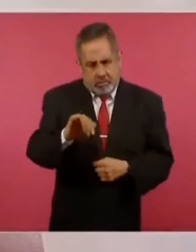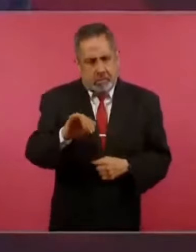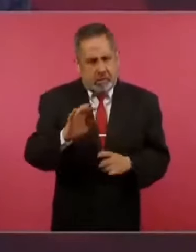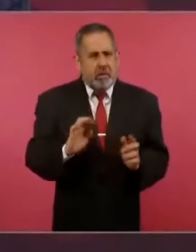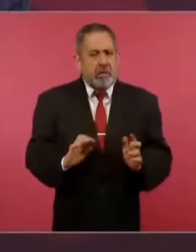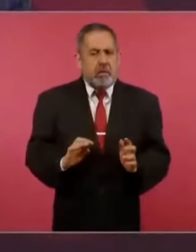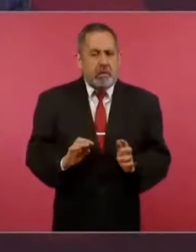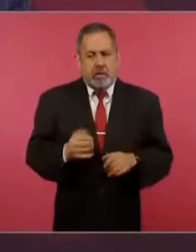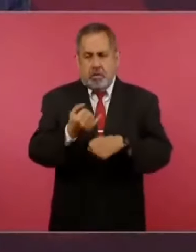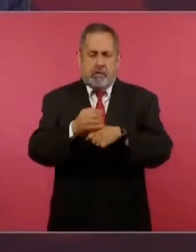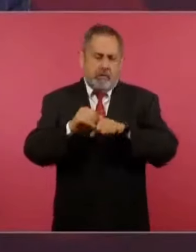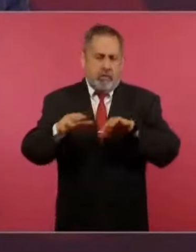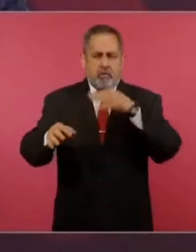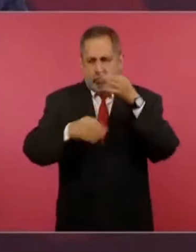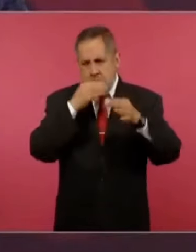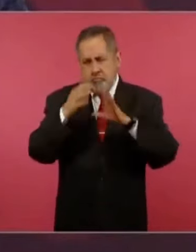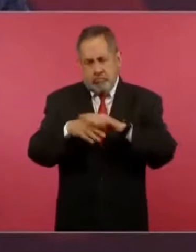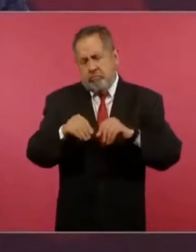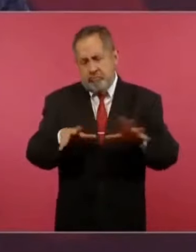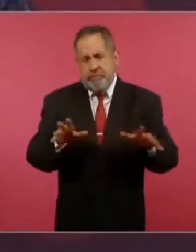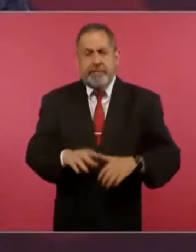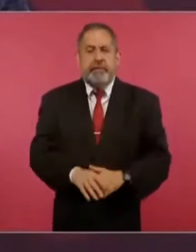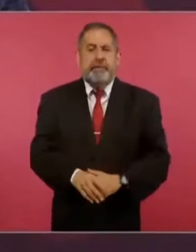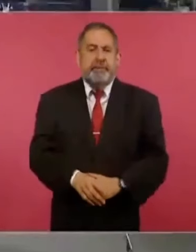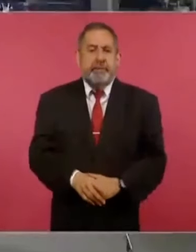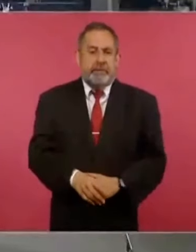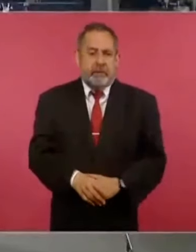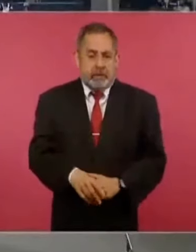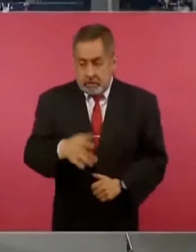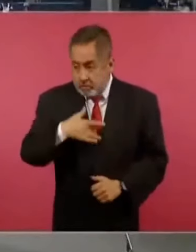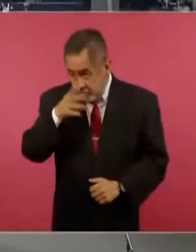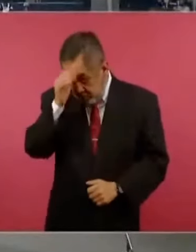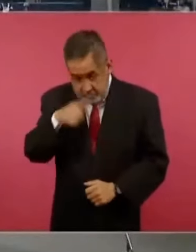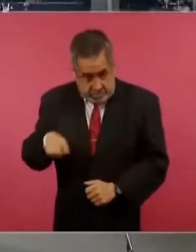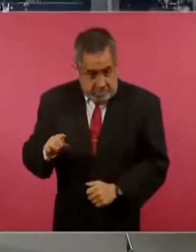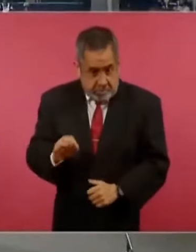nos va a informar sobre el caso, ¿qué les parece?